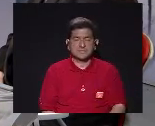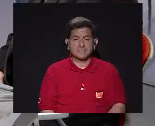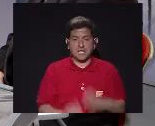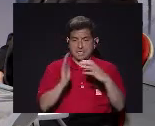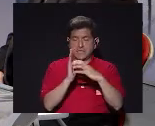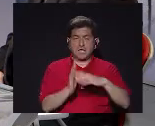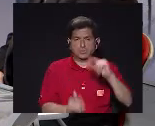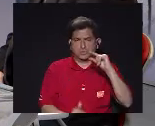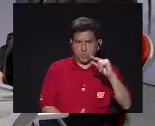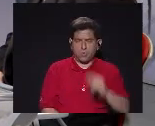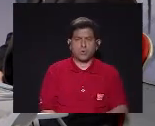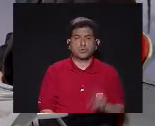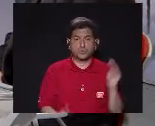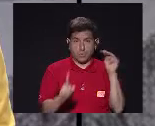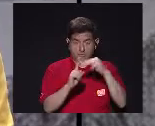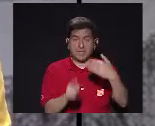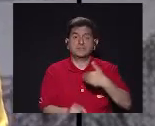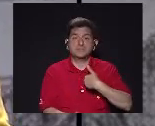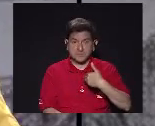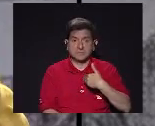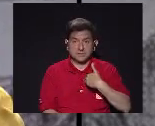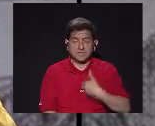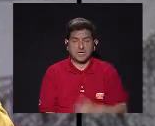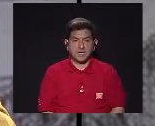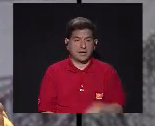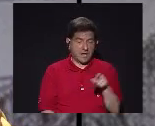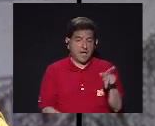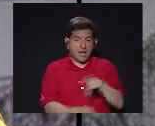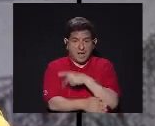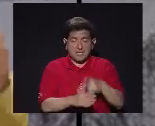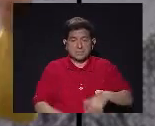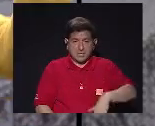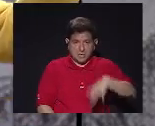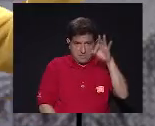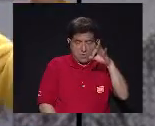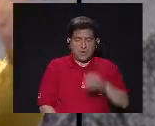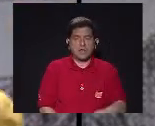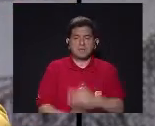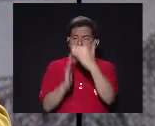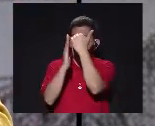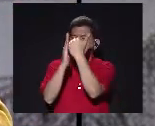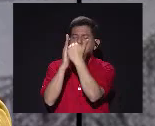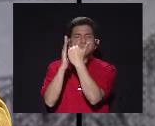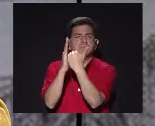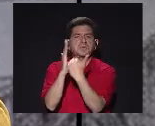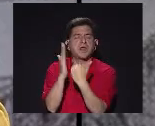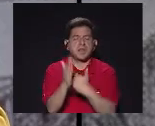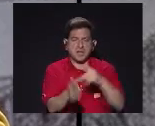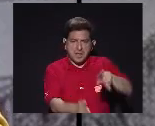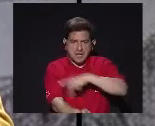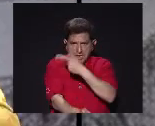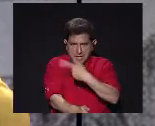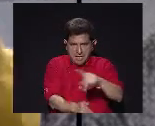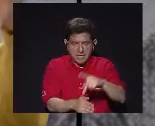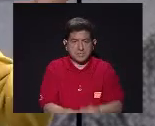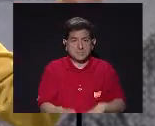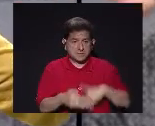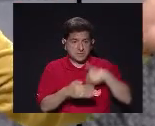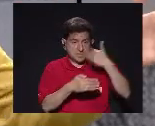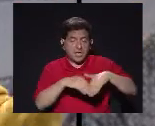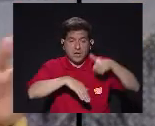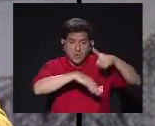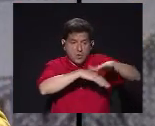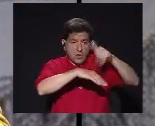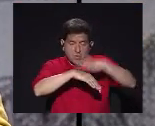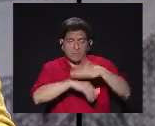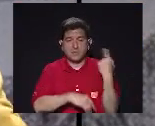corto Que tuviera cierto mensaje También Y ese poema Se seleccionó Hicimos la lista De los poemas Y luego se